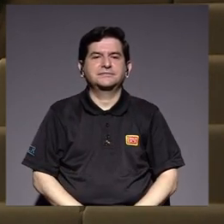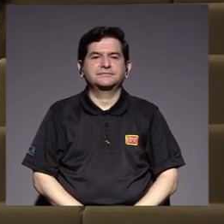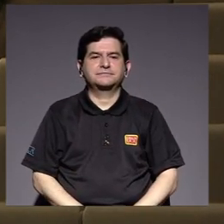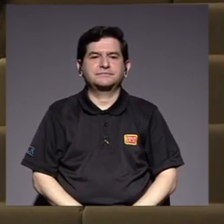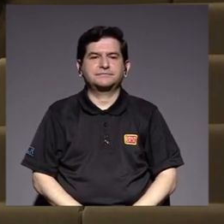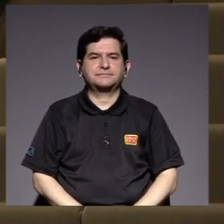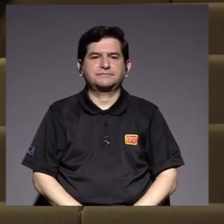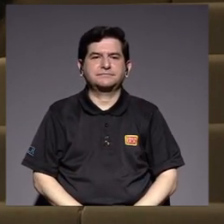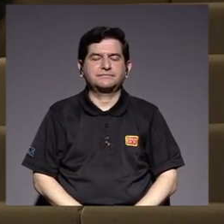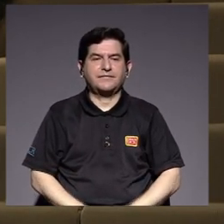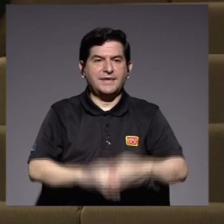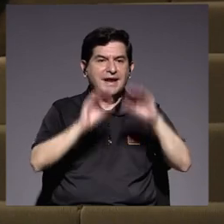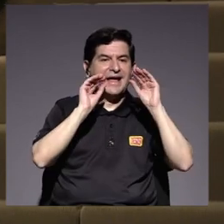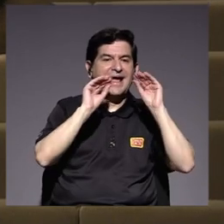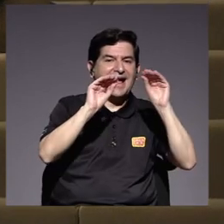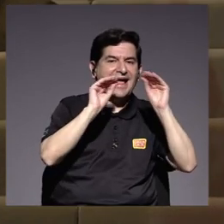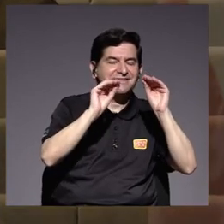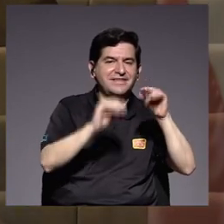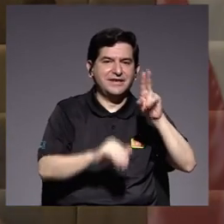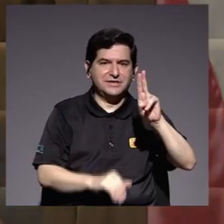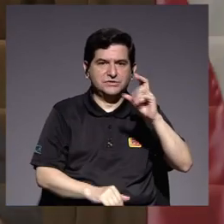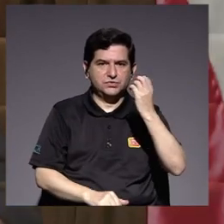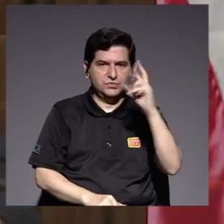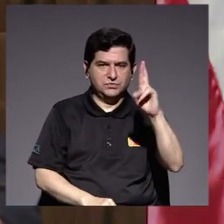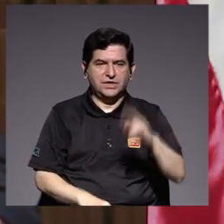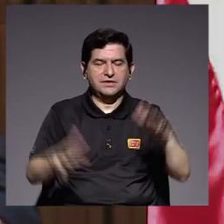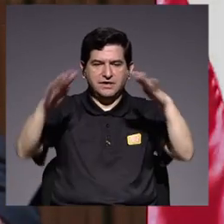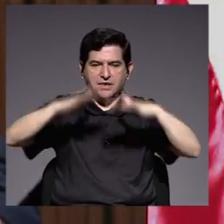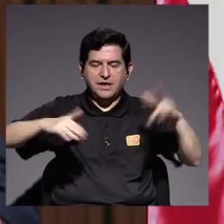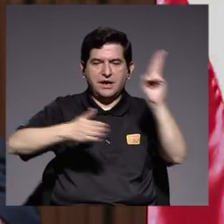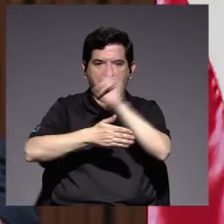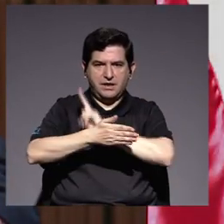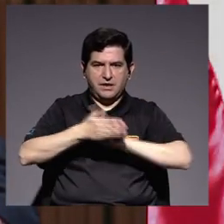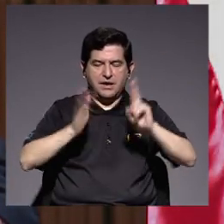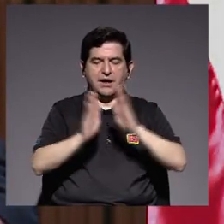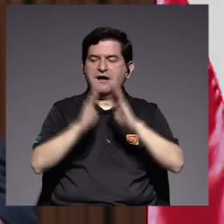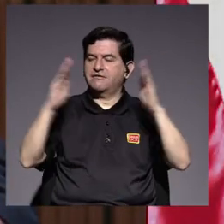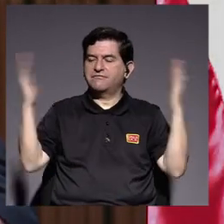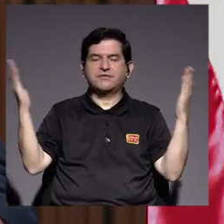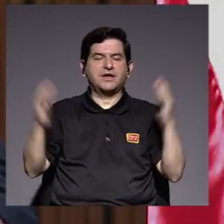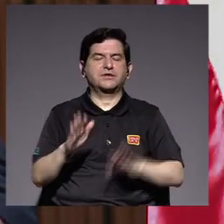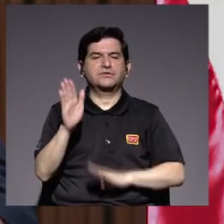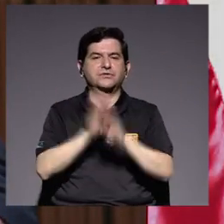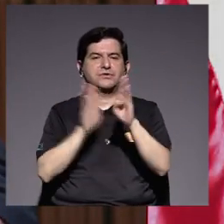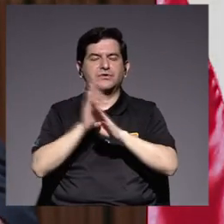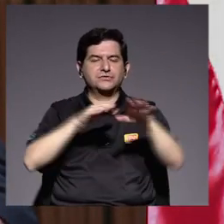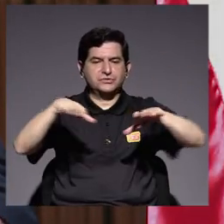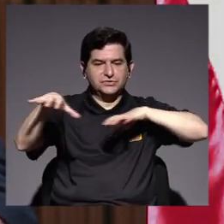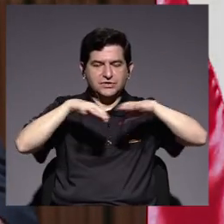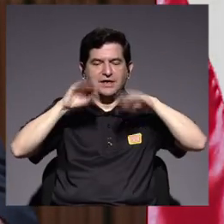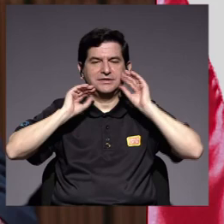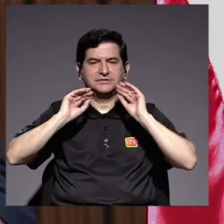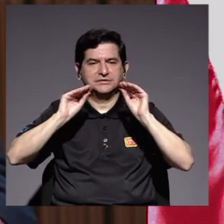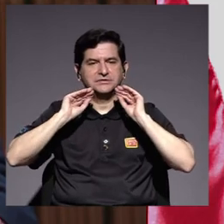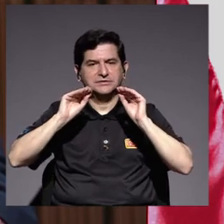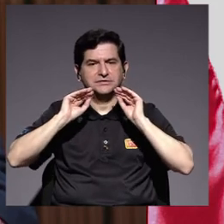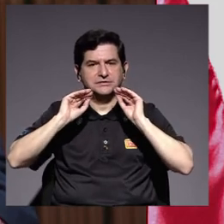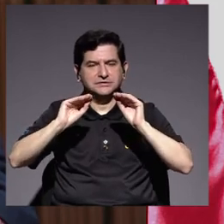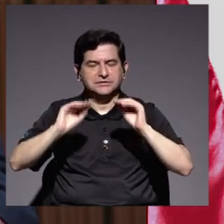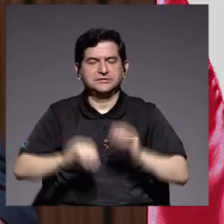las cátedras de la Universidad de Costa Rica constituyen espacios universitarios abiertos para el desarrollo de actividades académicas